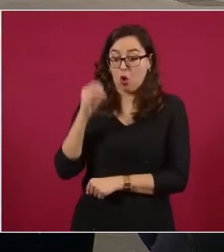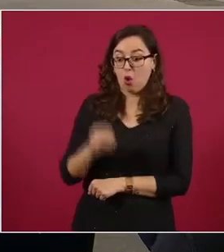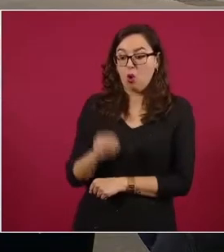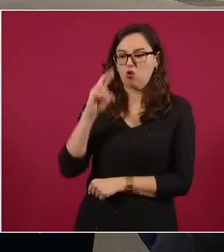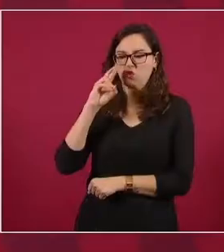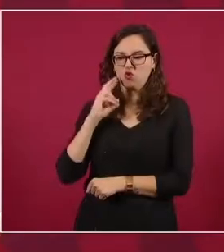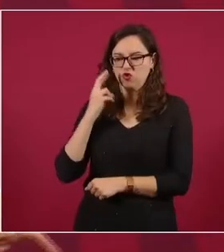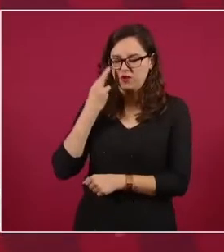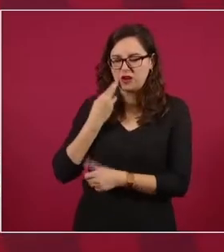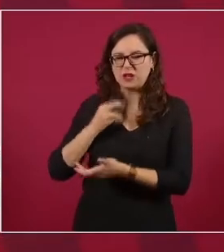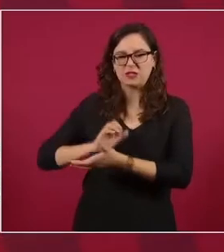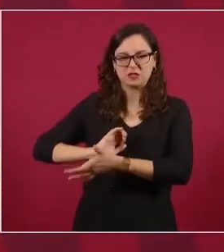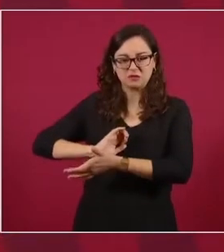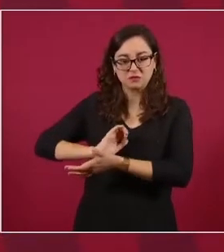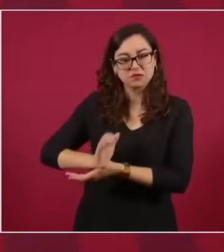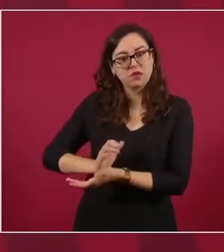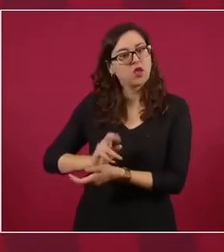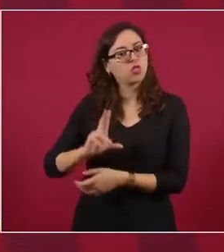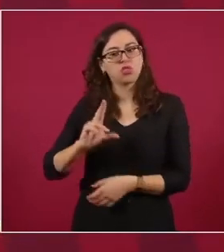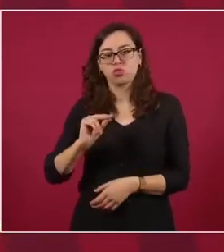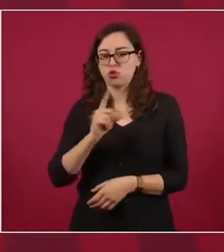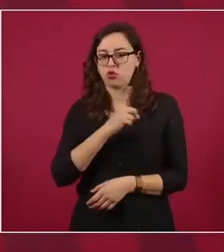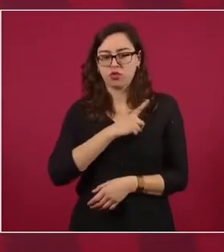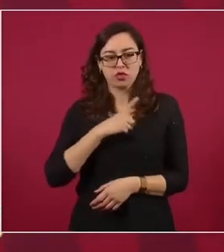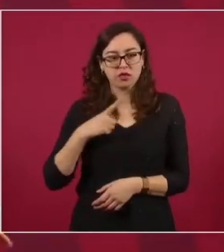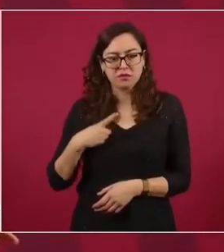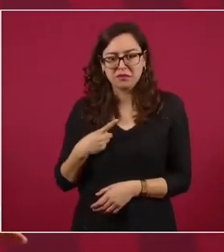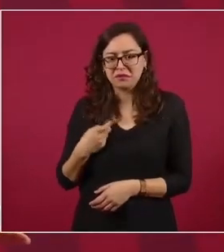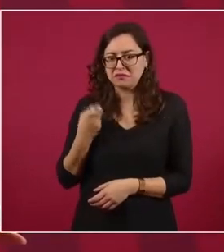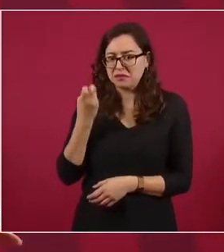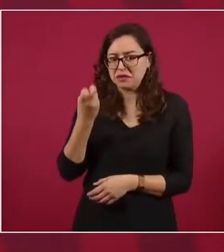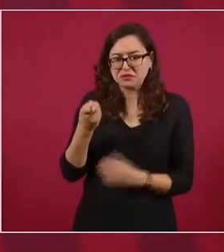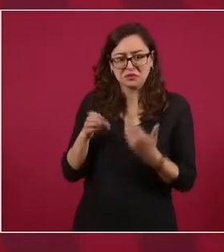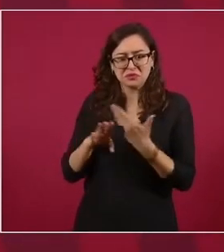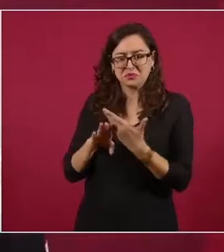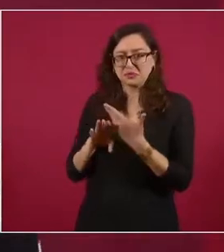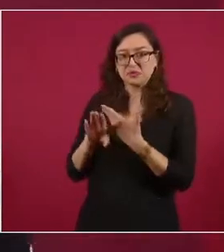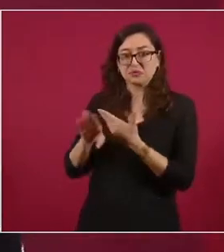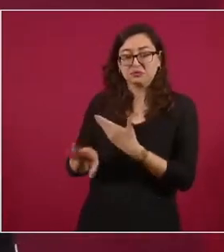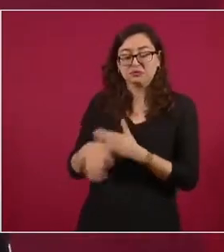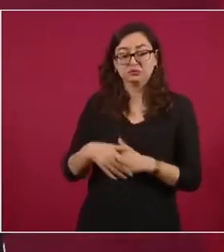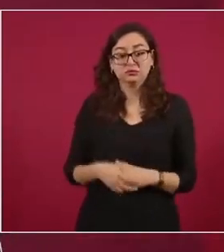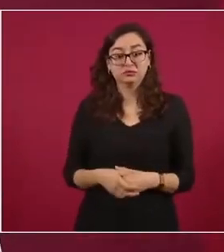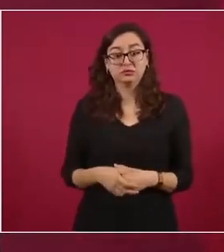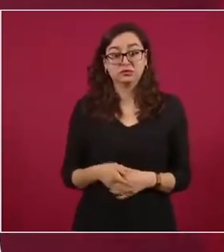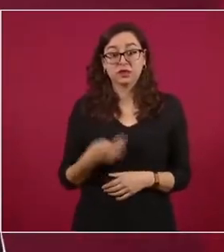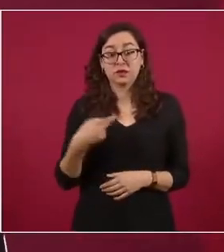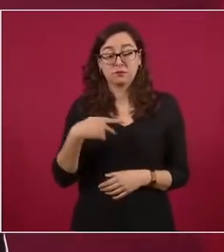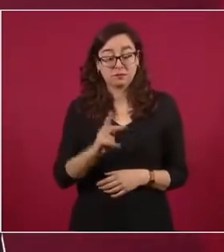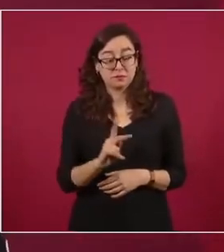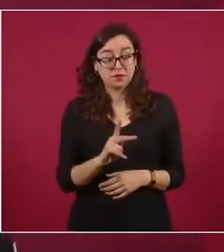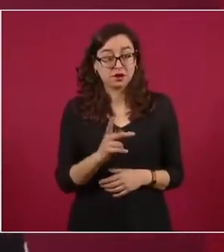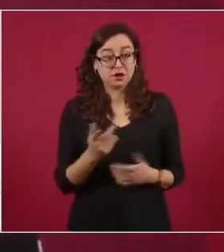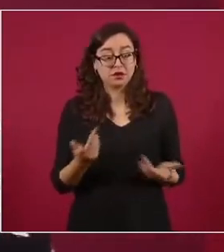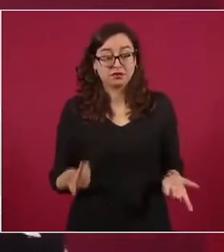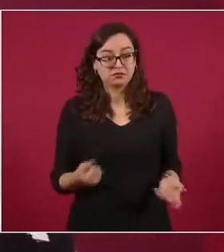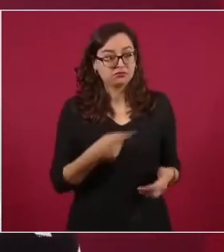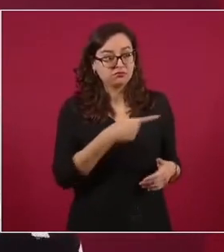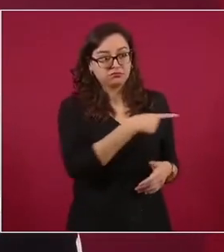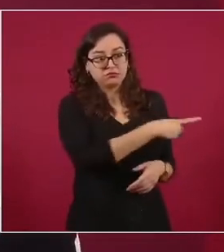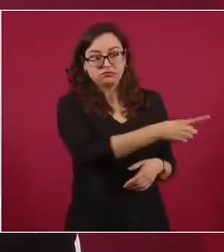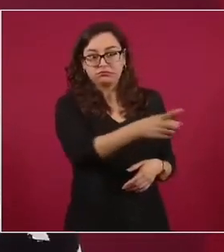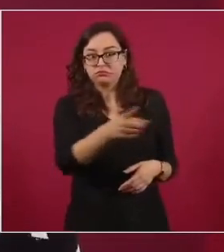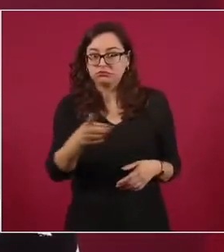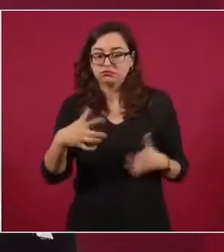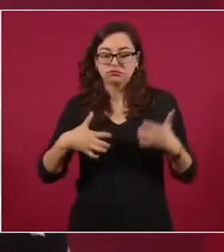y del clasismo. Sin embargo, personajes como Denise Dresser y otra vez Alessandra Rojo de la